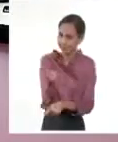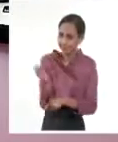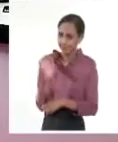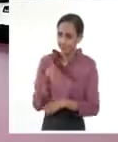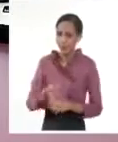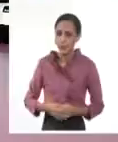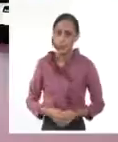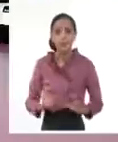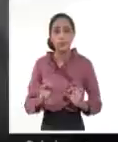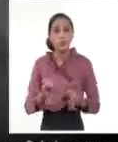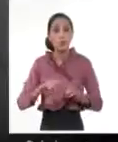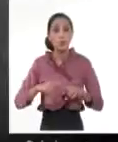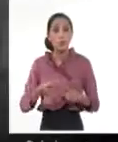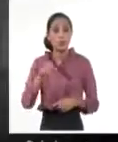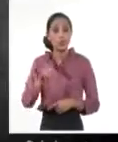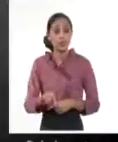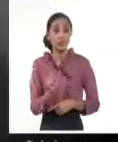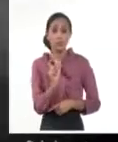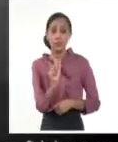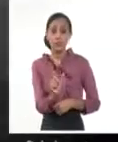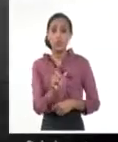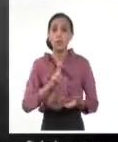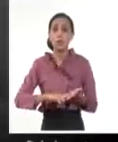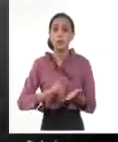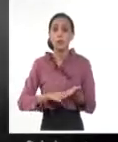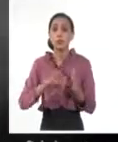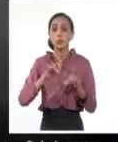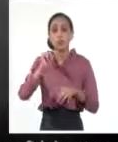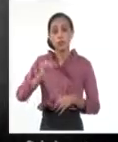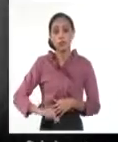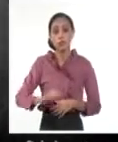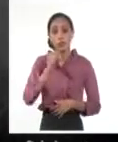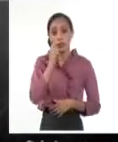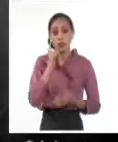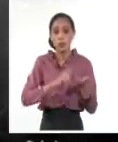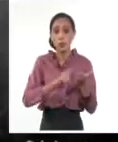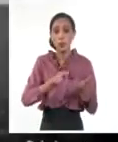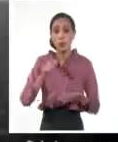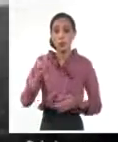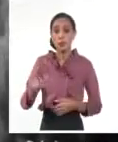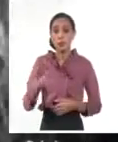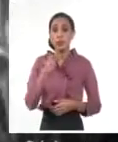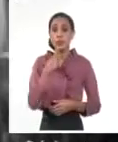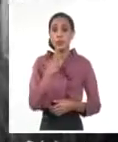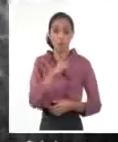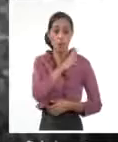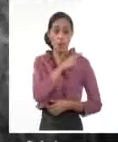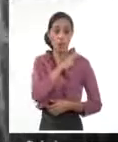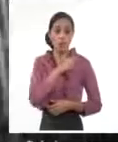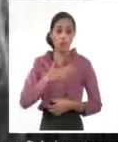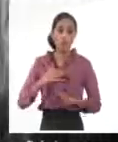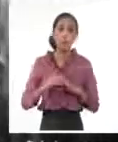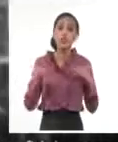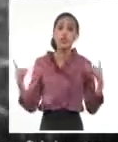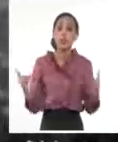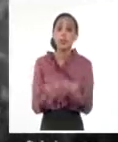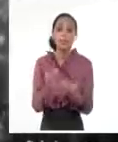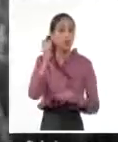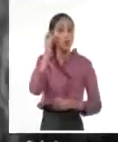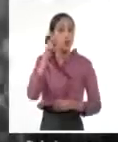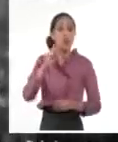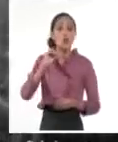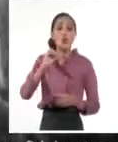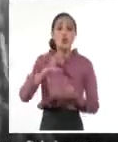Precisamente a propósito de esta efeméride el miembro del secretariado del Comité Central del Partido y jefe de su departamento ideológico